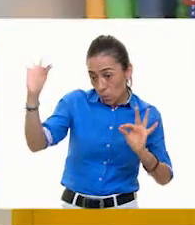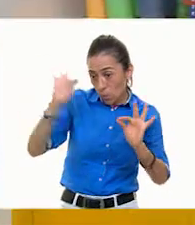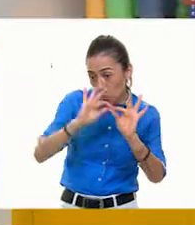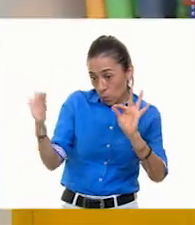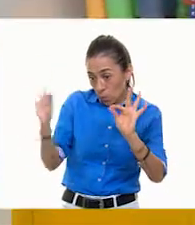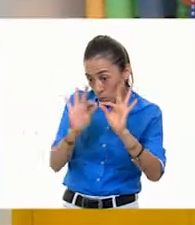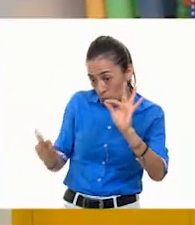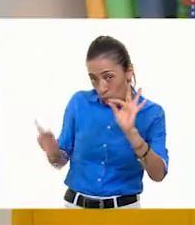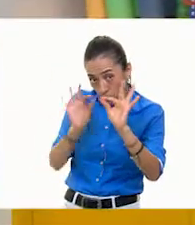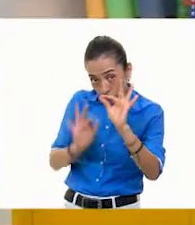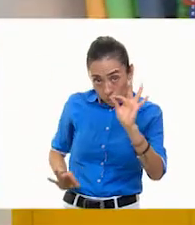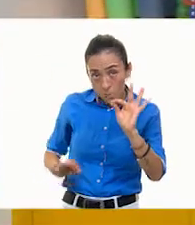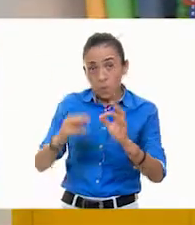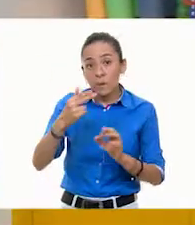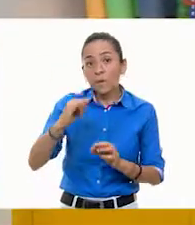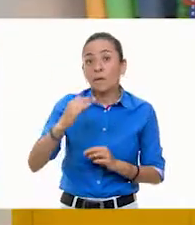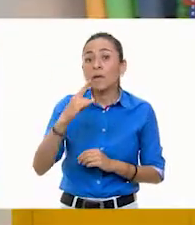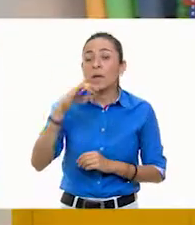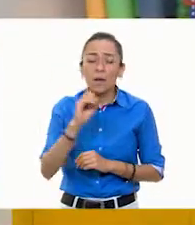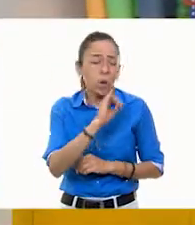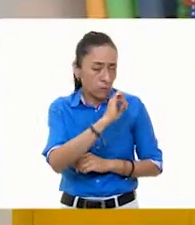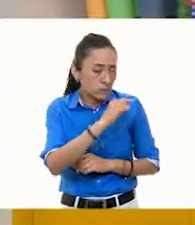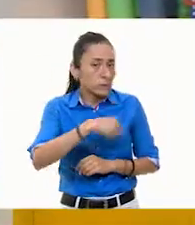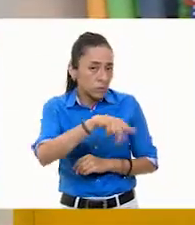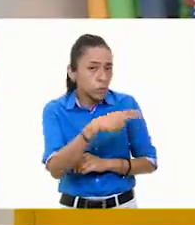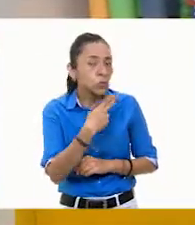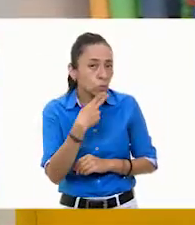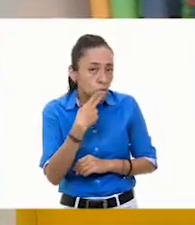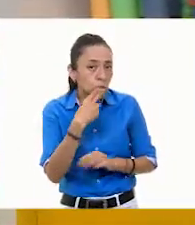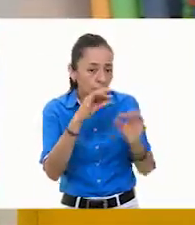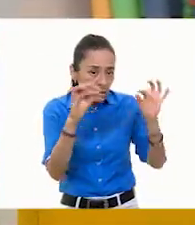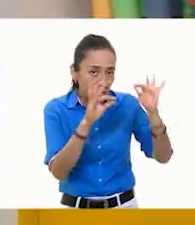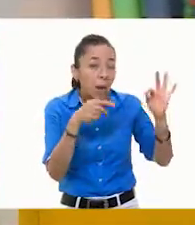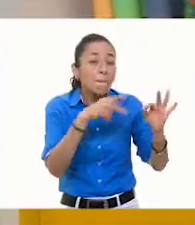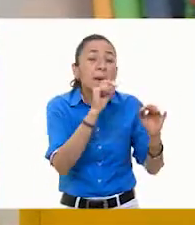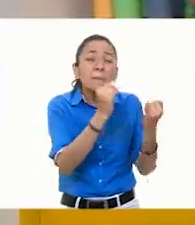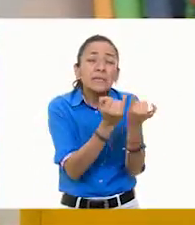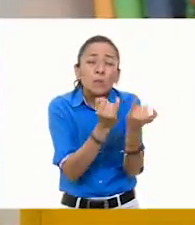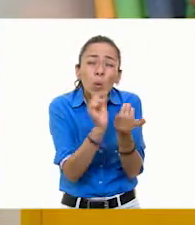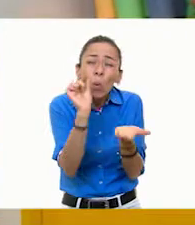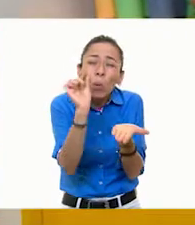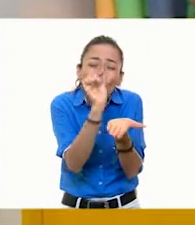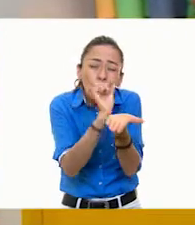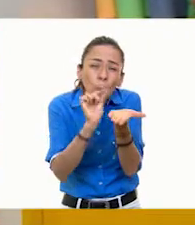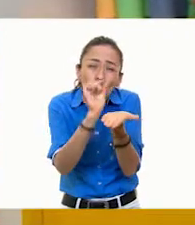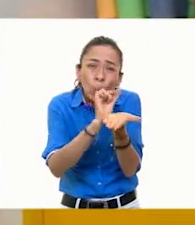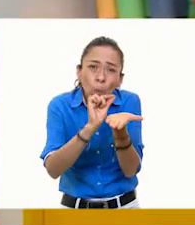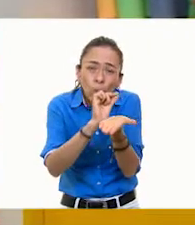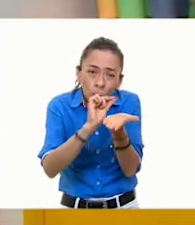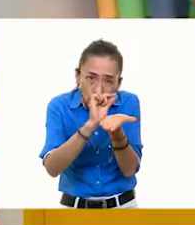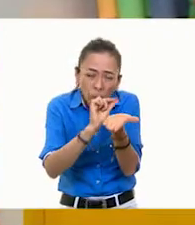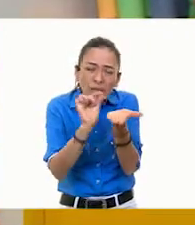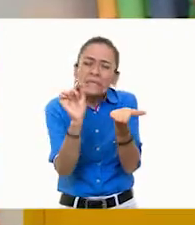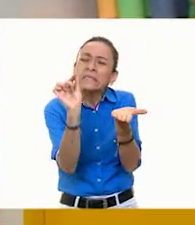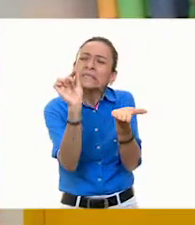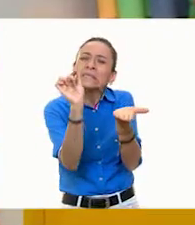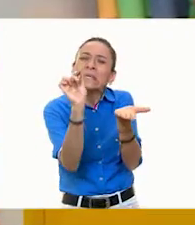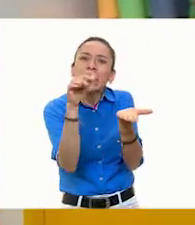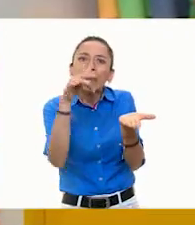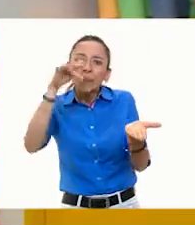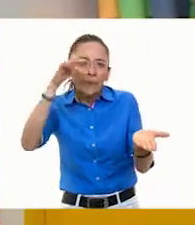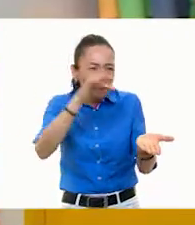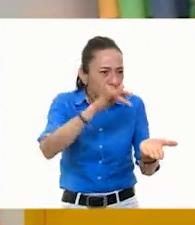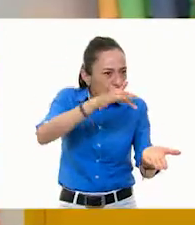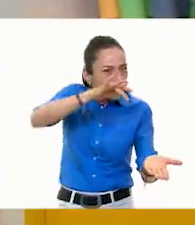Ellos manejan hilo, pero también manejan lo que es la Shakira, que son unas pequeñas como cuencas que se utilizan para